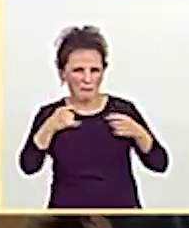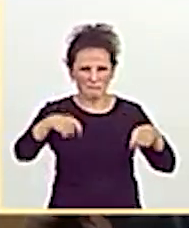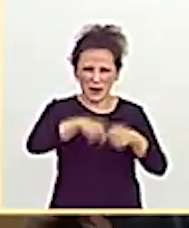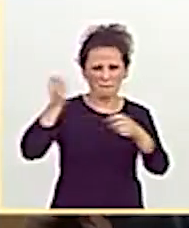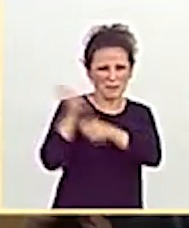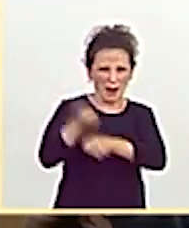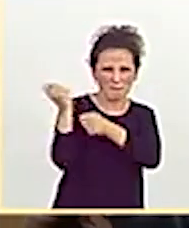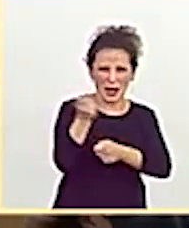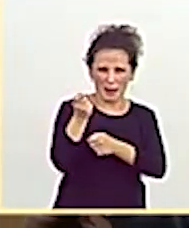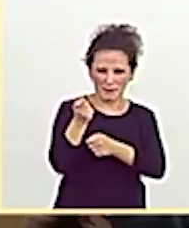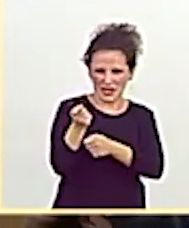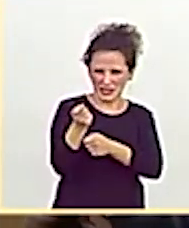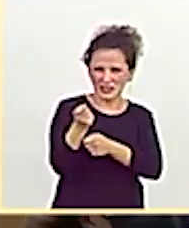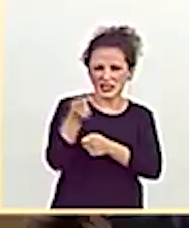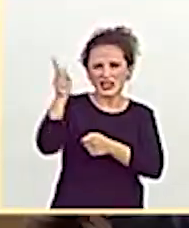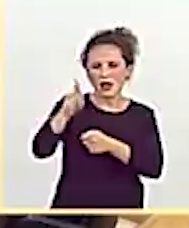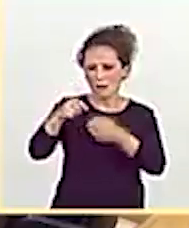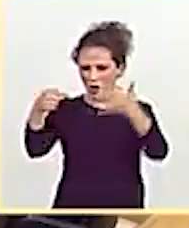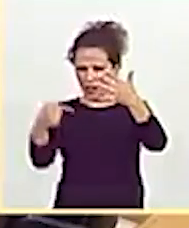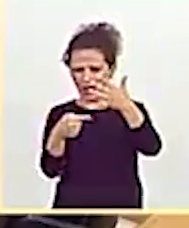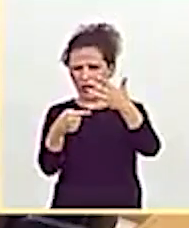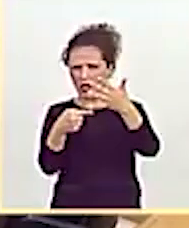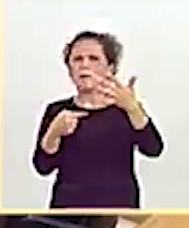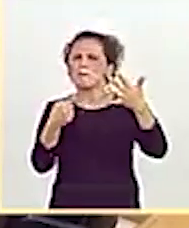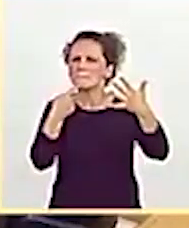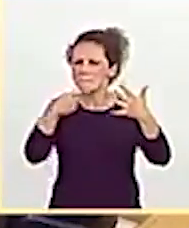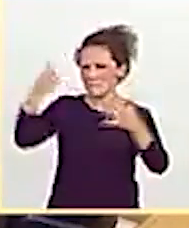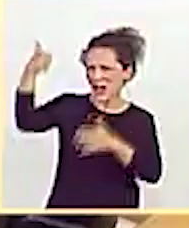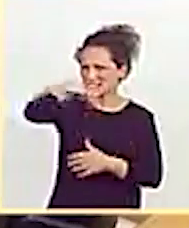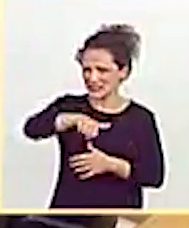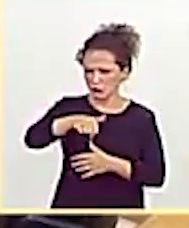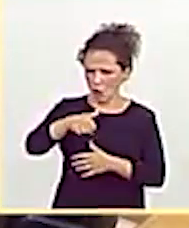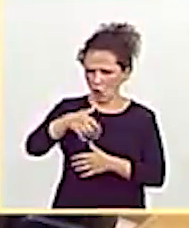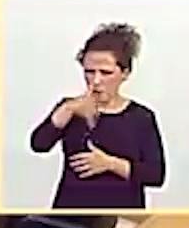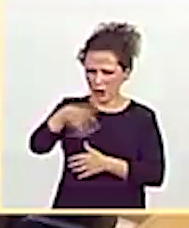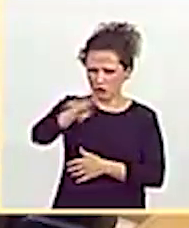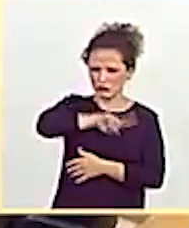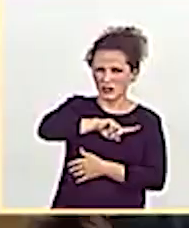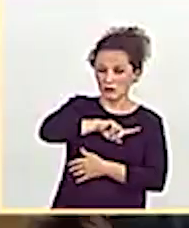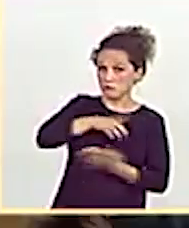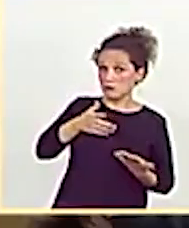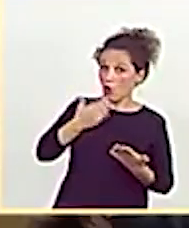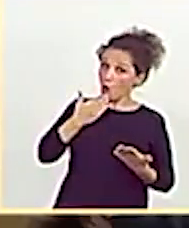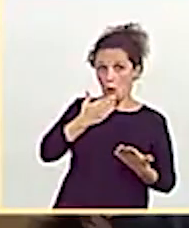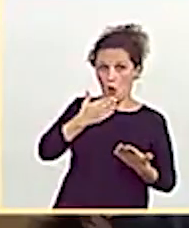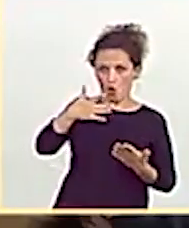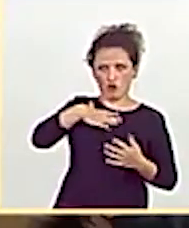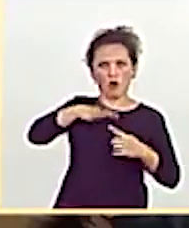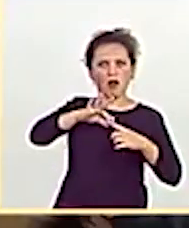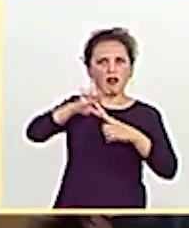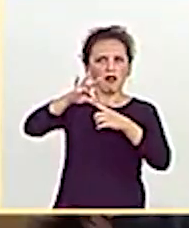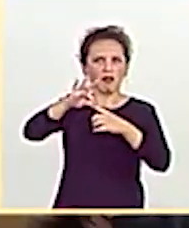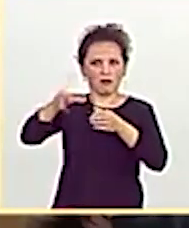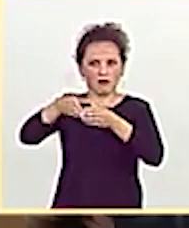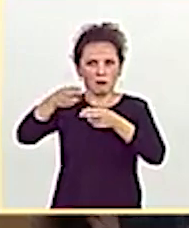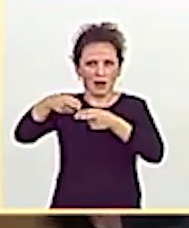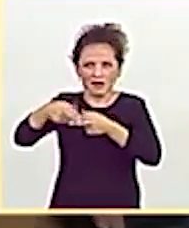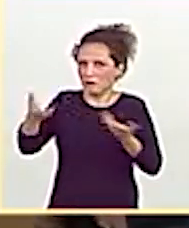finalmente, de machismo. Ustedes de lo que me están acusando es de ser un dirigente del Partido Popular, señorías.